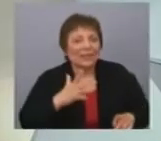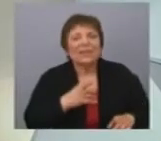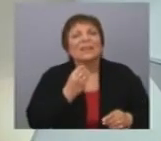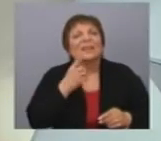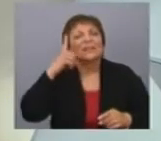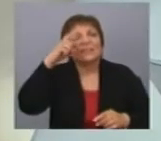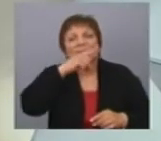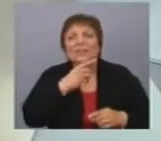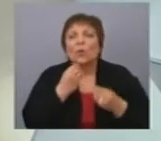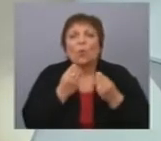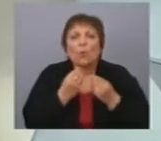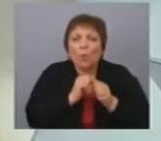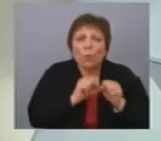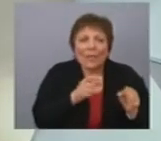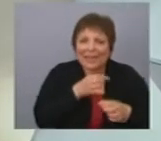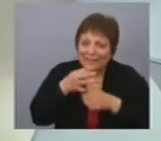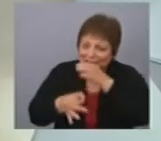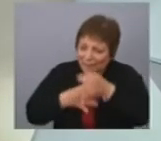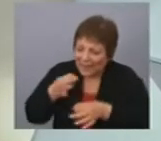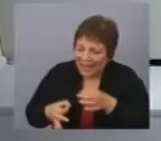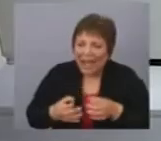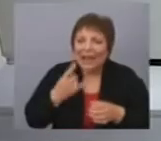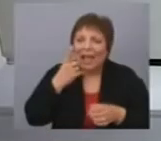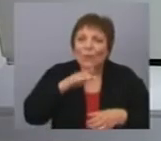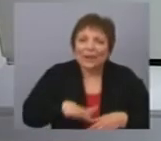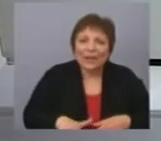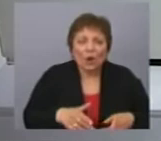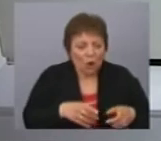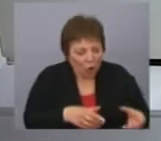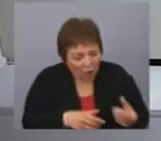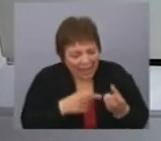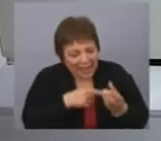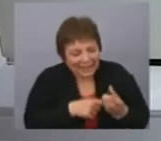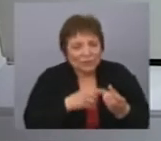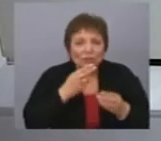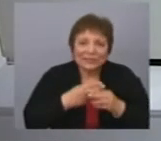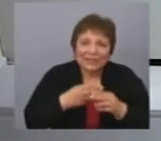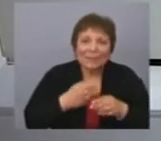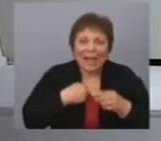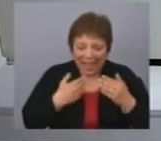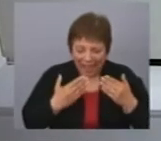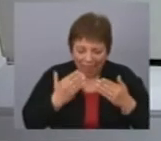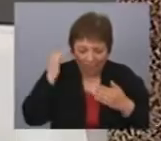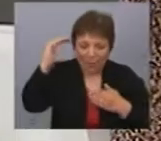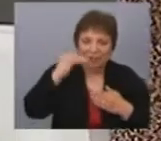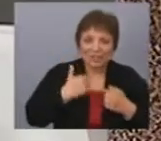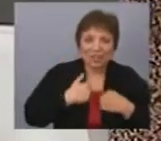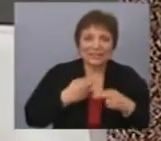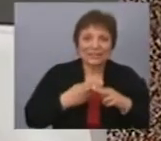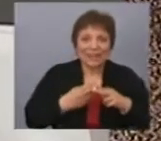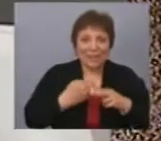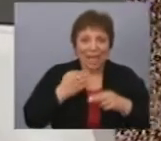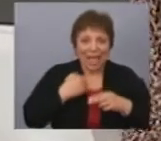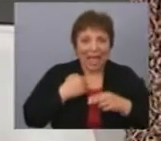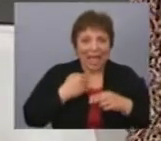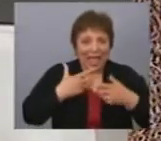difícil de explicarle a un niño sobre la arqueología uruguaya? ¿O sobre la arqueología en general? Lo difícil es encontrar un lenguaje, que ahí la